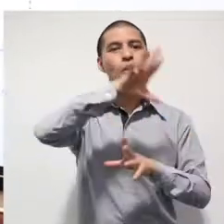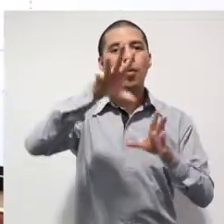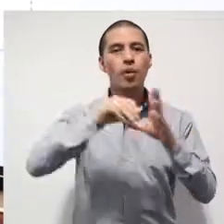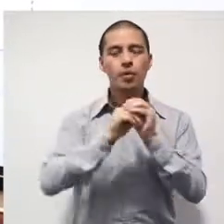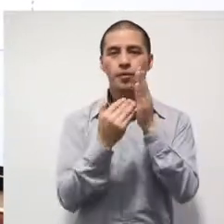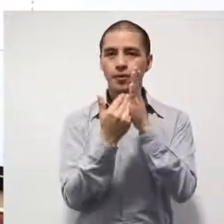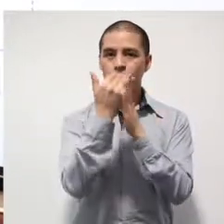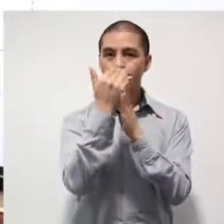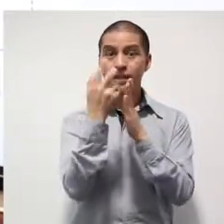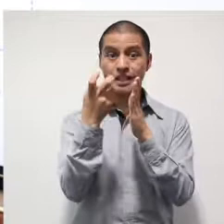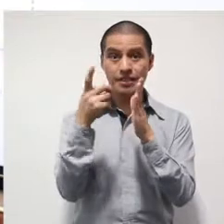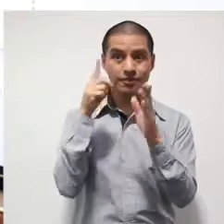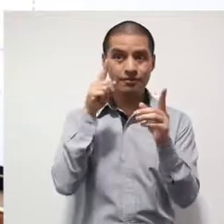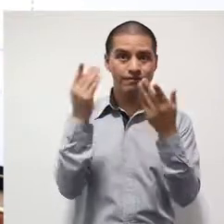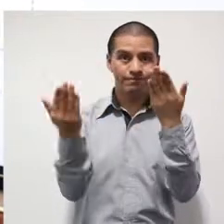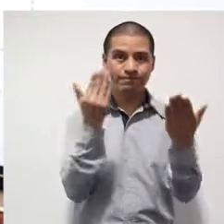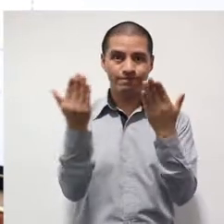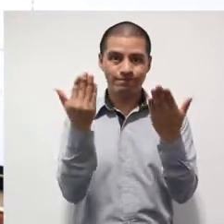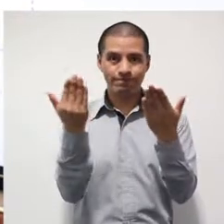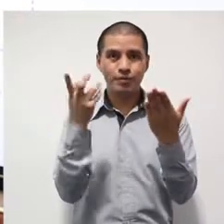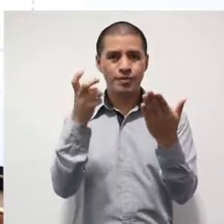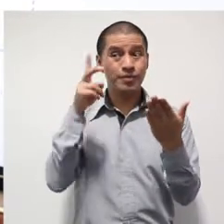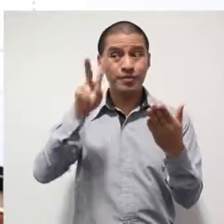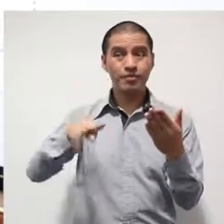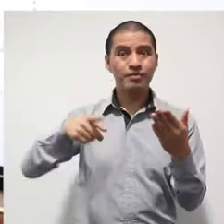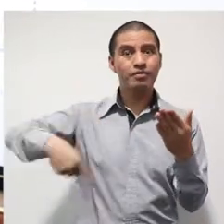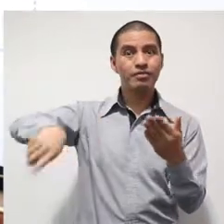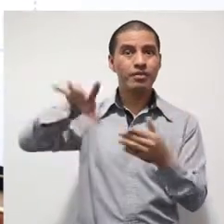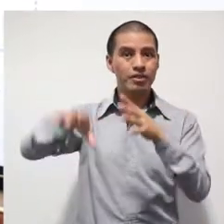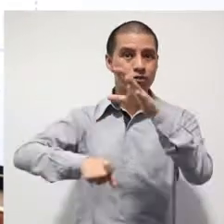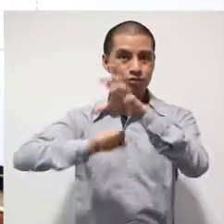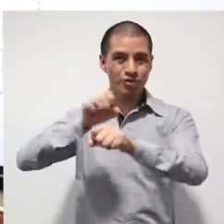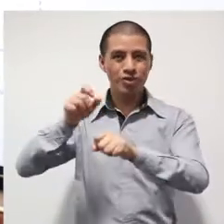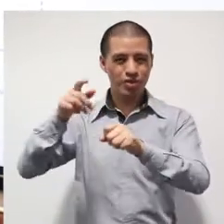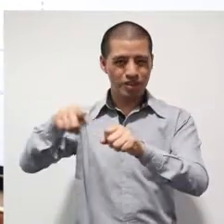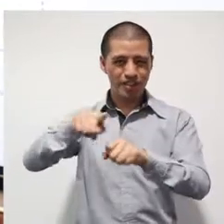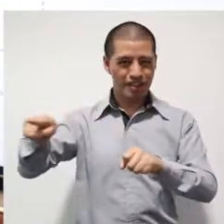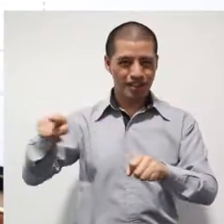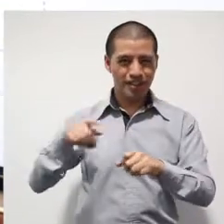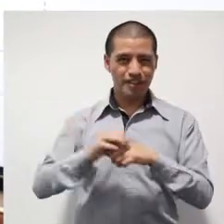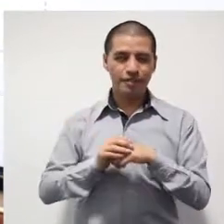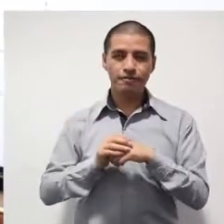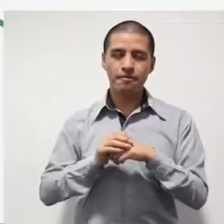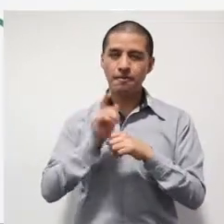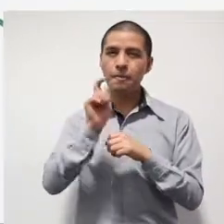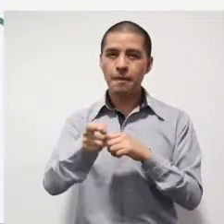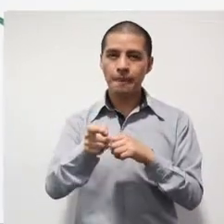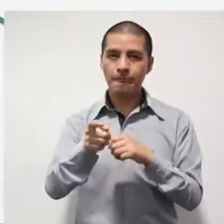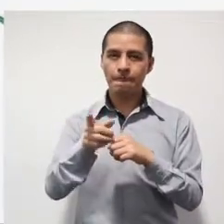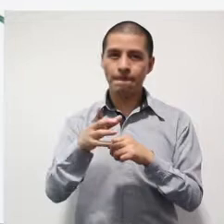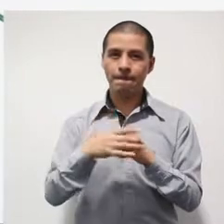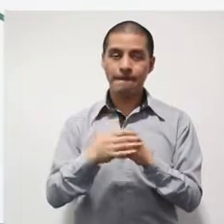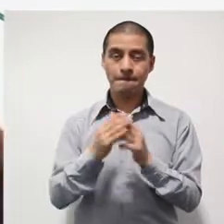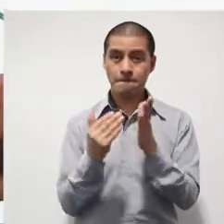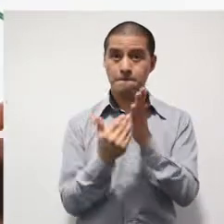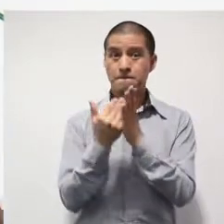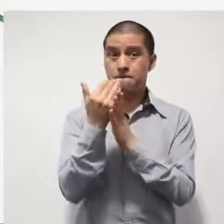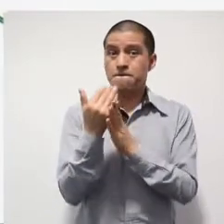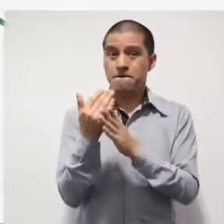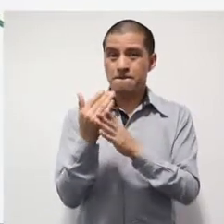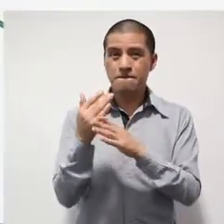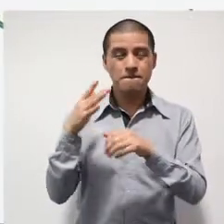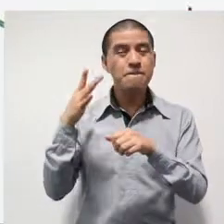total. Porque muchos de estos delitos, de los delitos que tienen que ver con el llamado alto impacto,